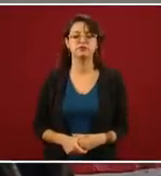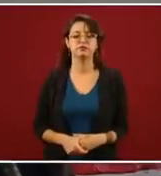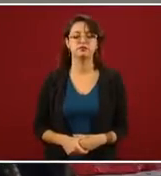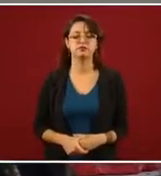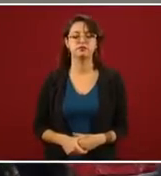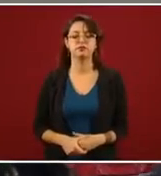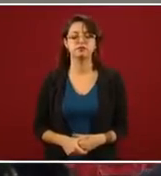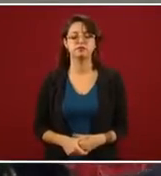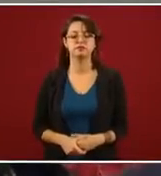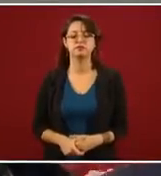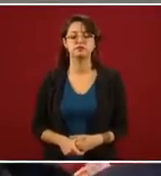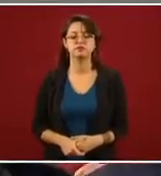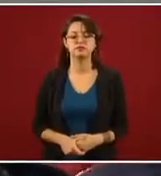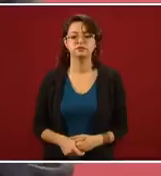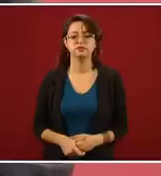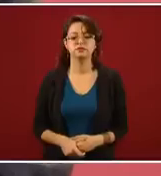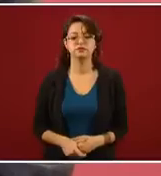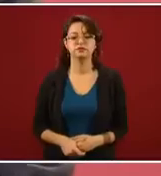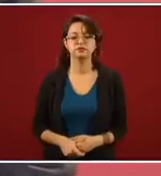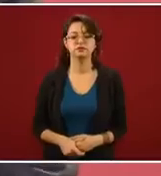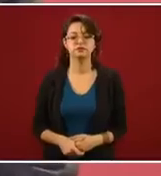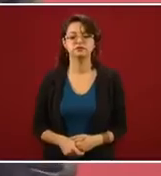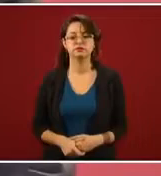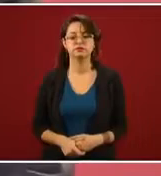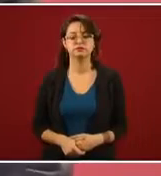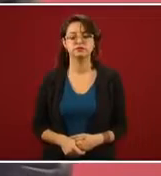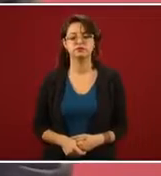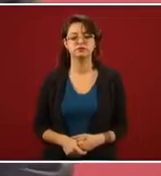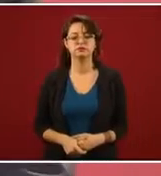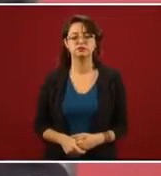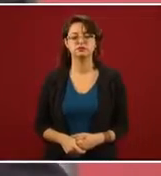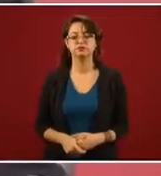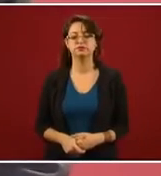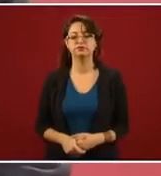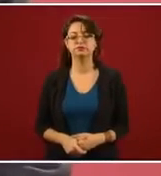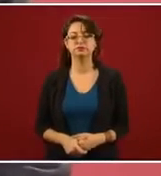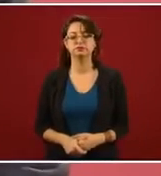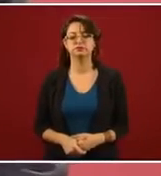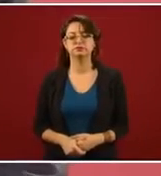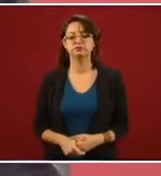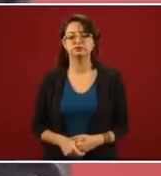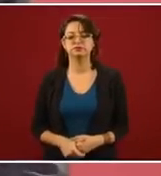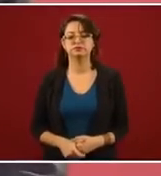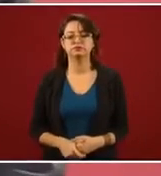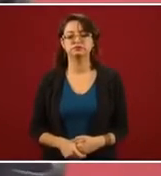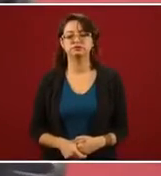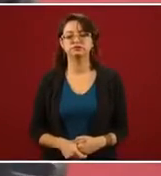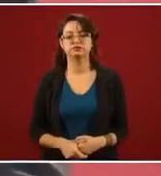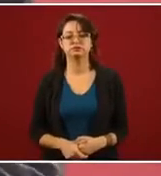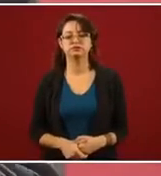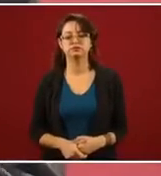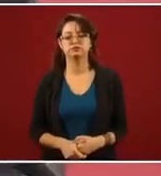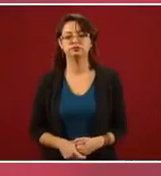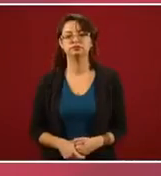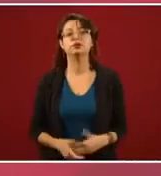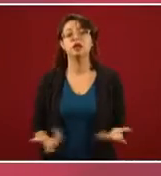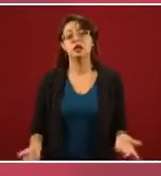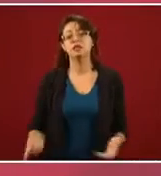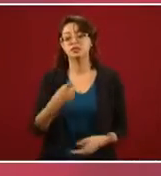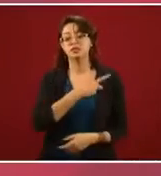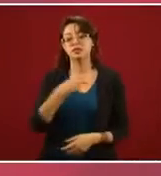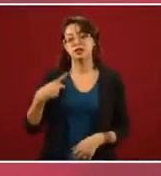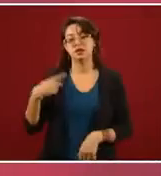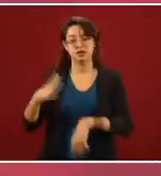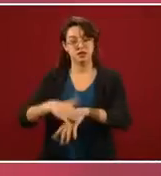les voy a recordar por el nepotismo